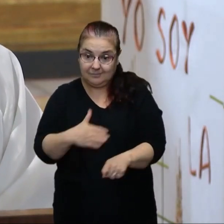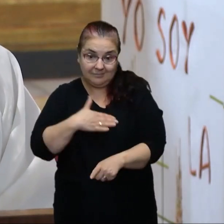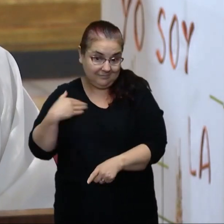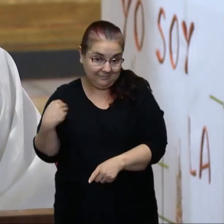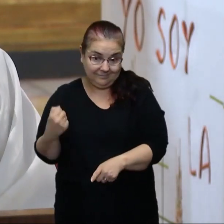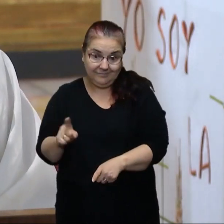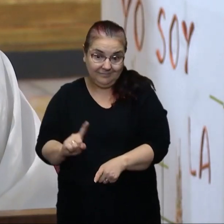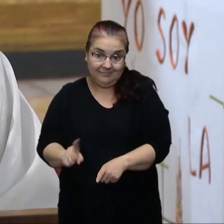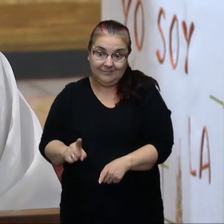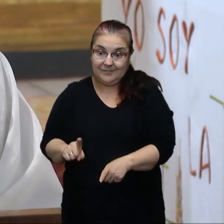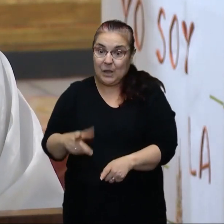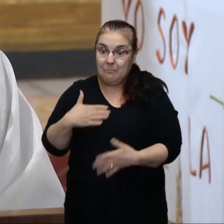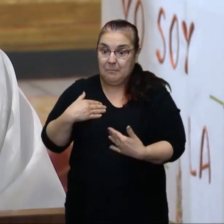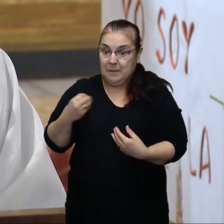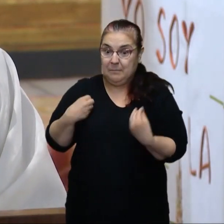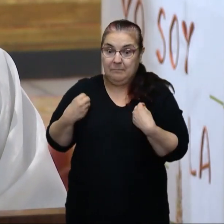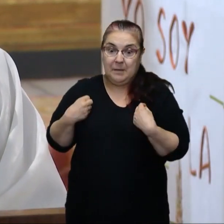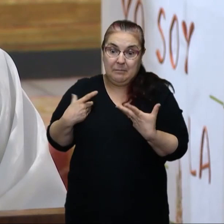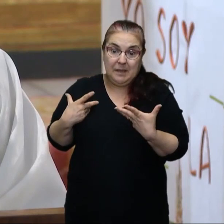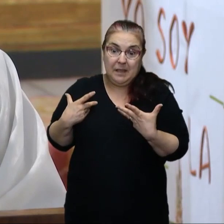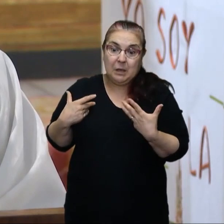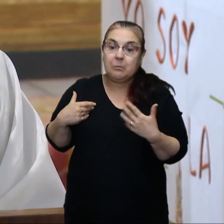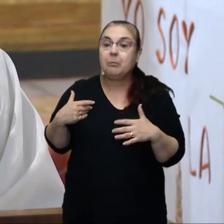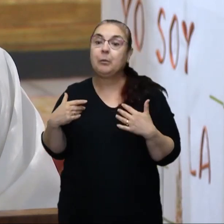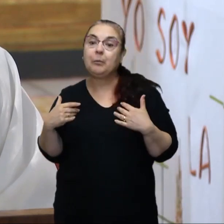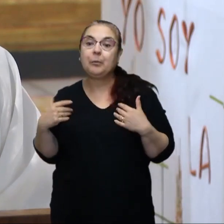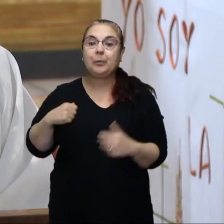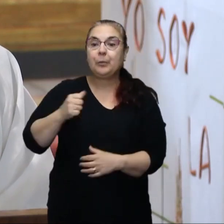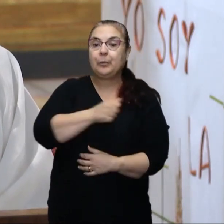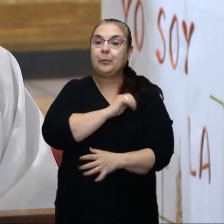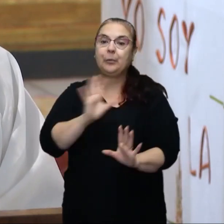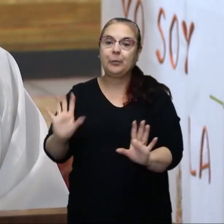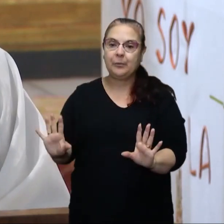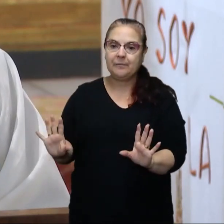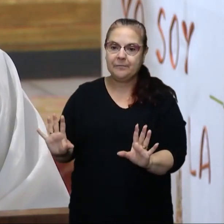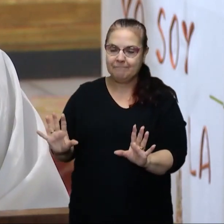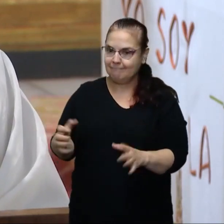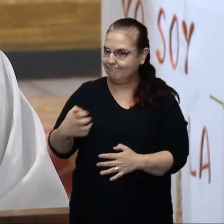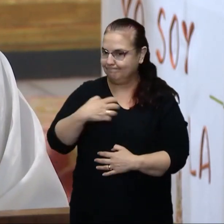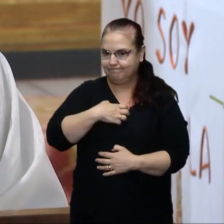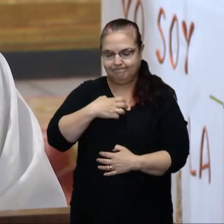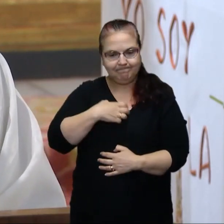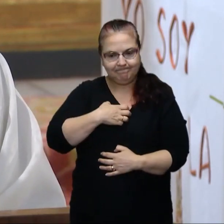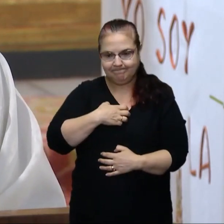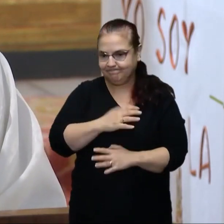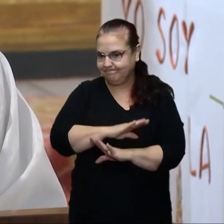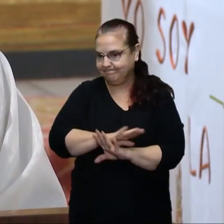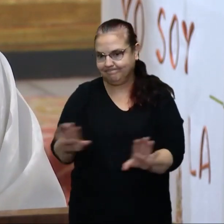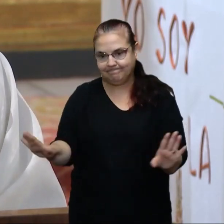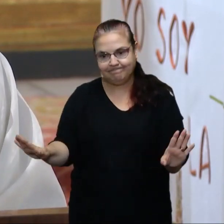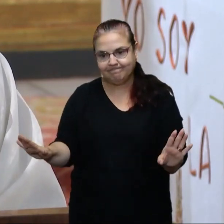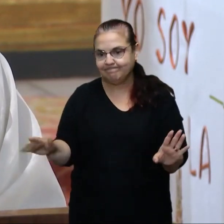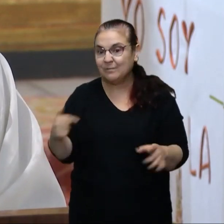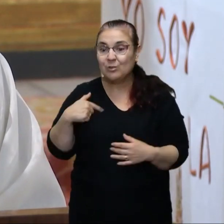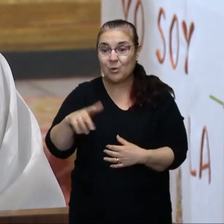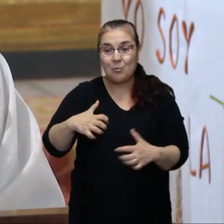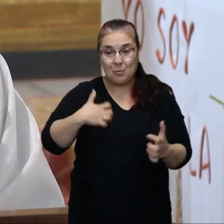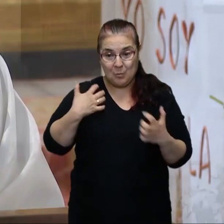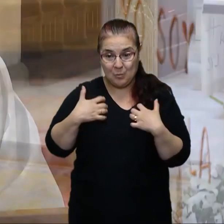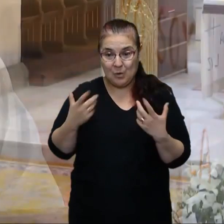vivir a tu aire. Y como eso no puede ser, pues te encontrarás con lo que te molesta,